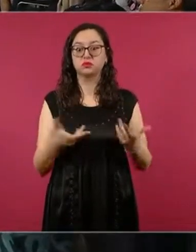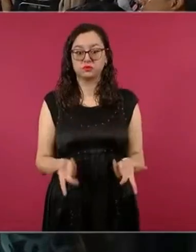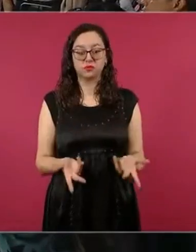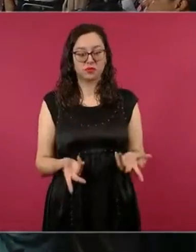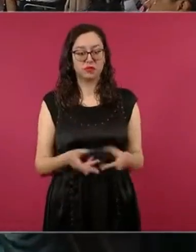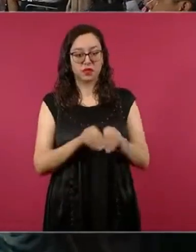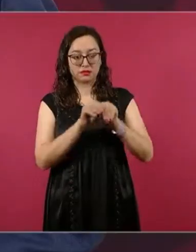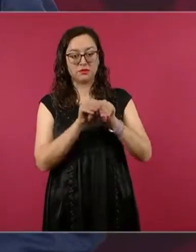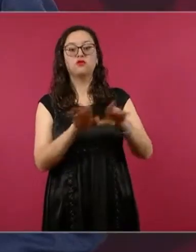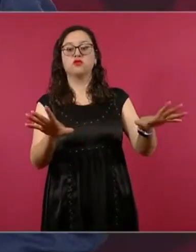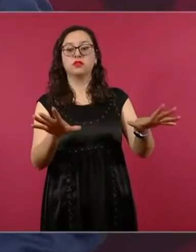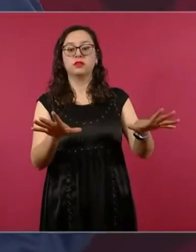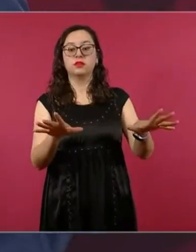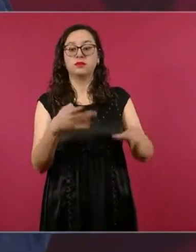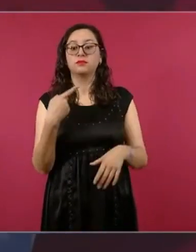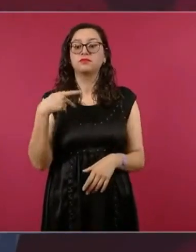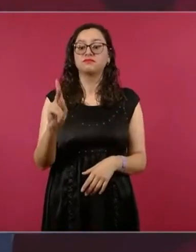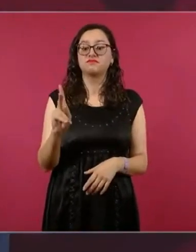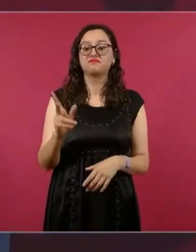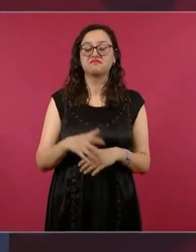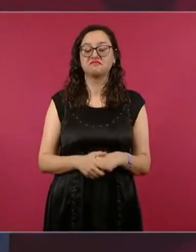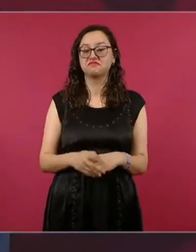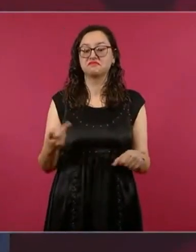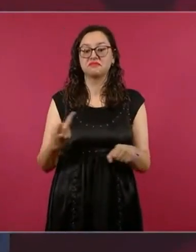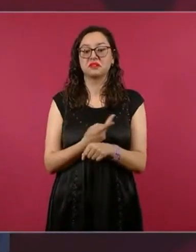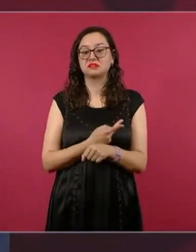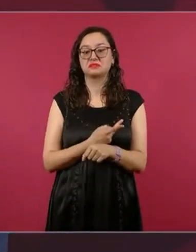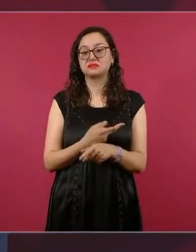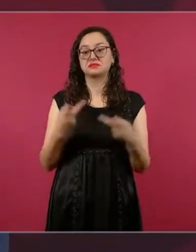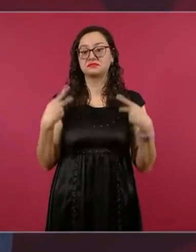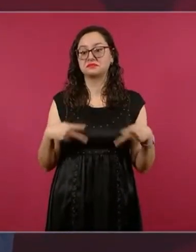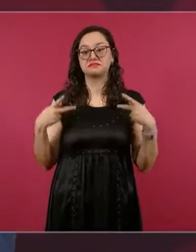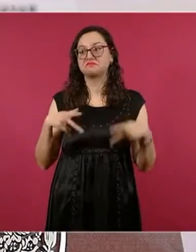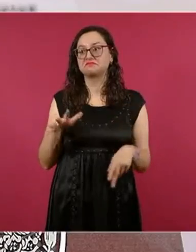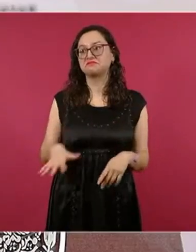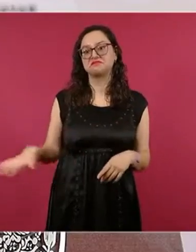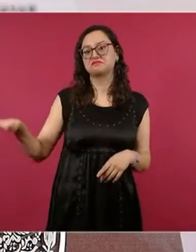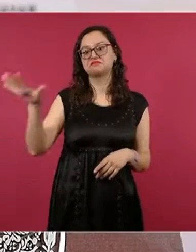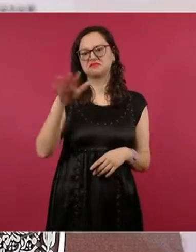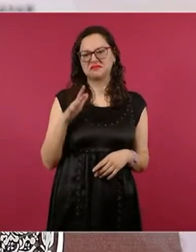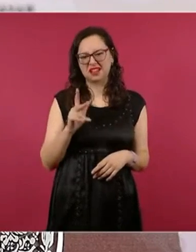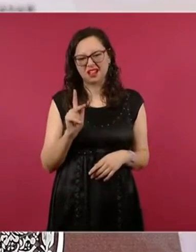los resultados, pero ¿cuántos consultan el PREP?